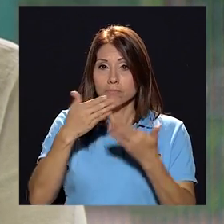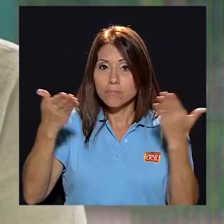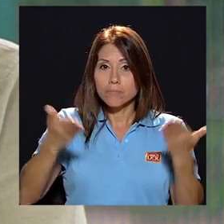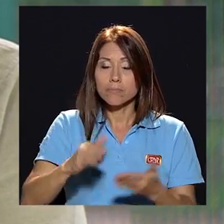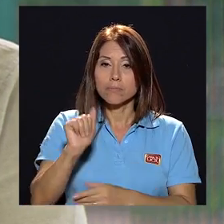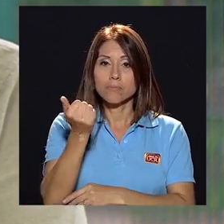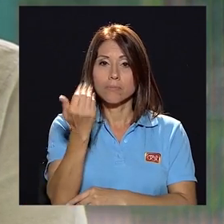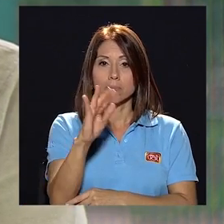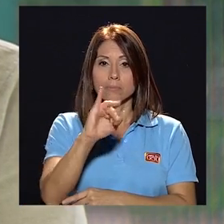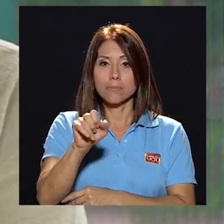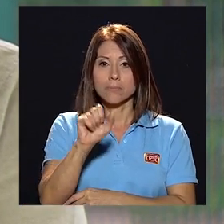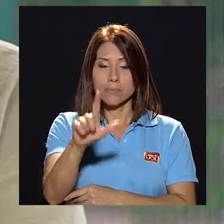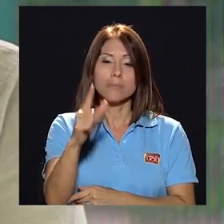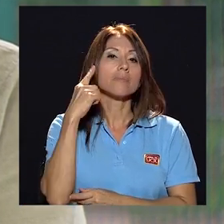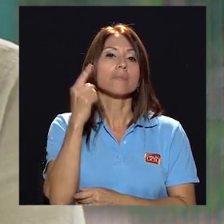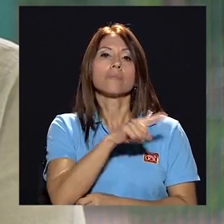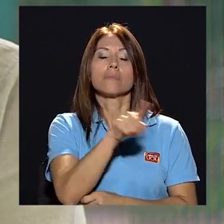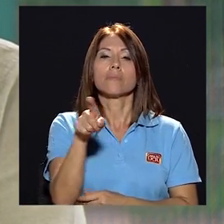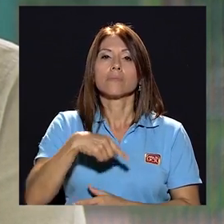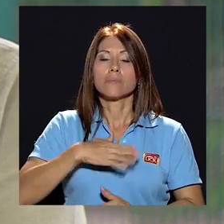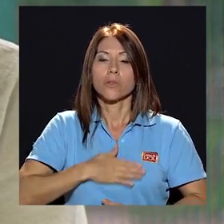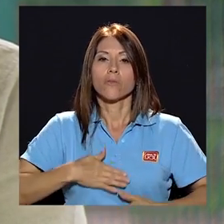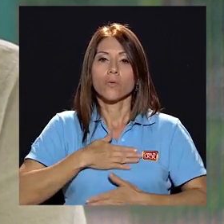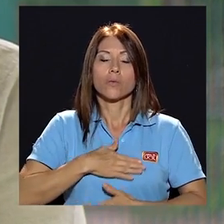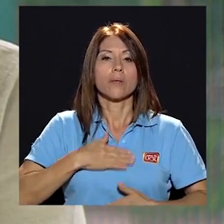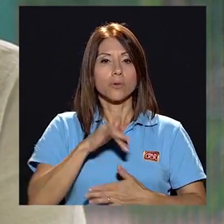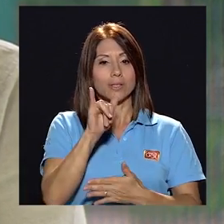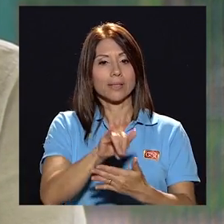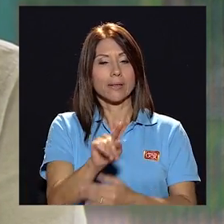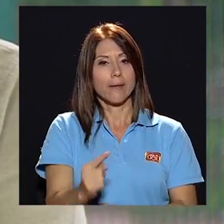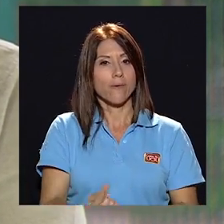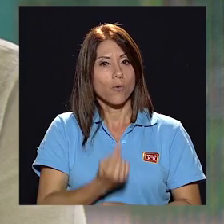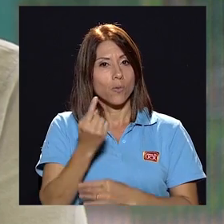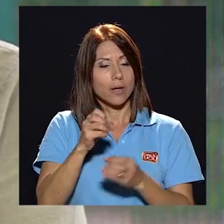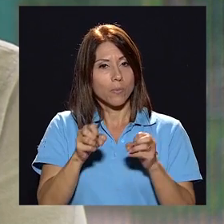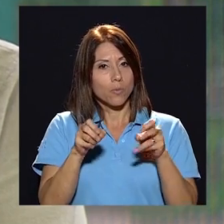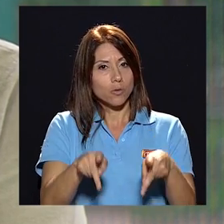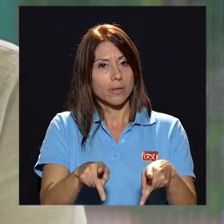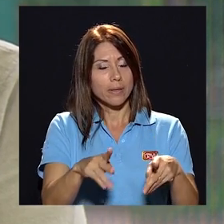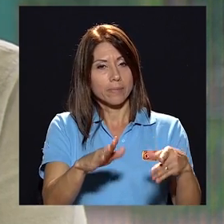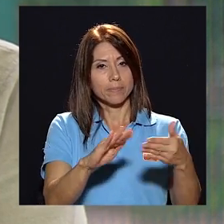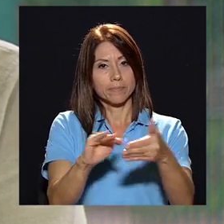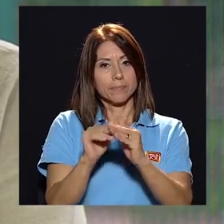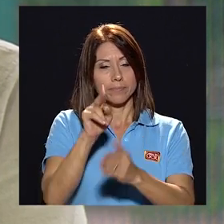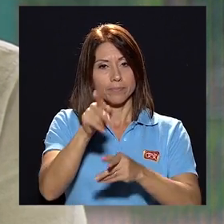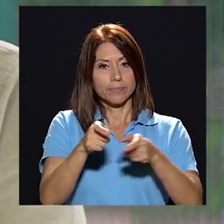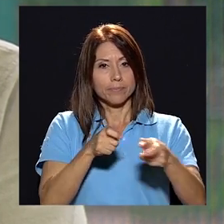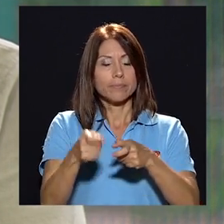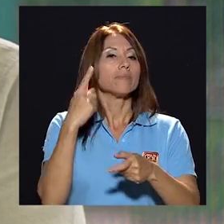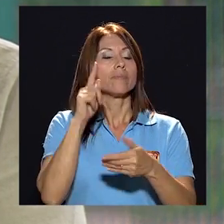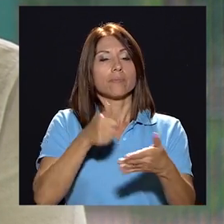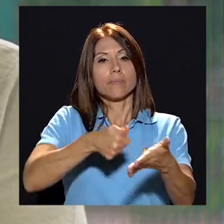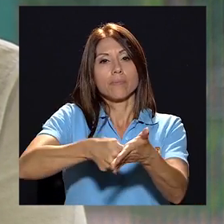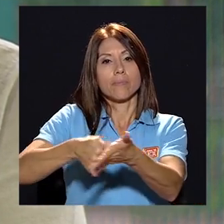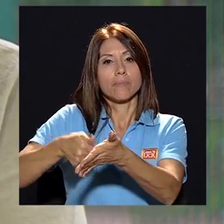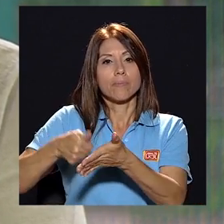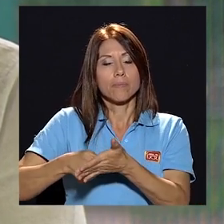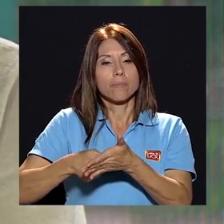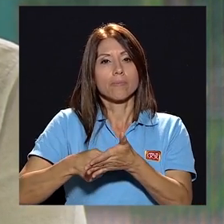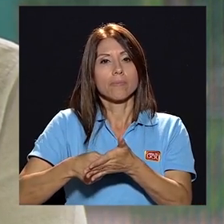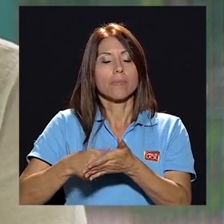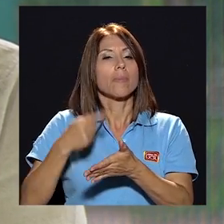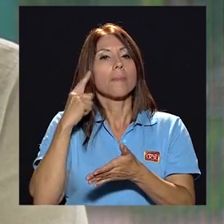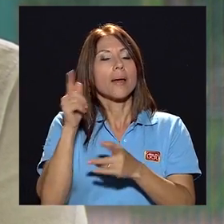son bienvenidos el 15 de julio para que disfrutemos realmente de esta única oportunidad que tiene la comunidad administrativa de emitir un